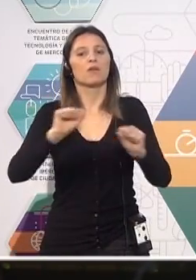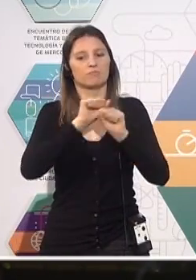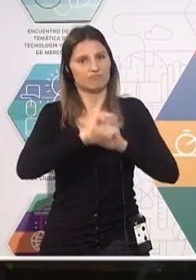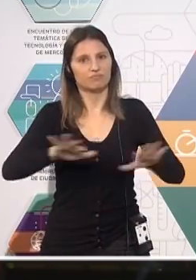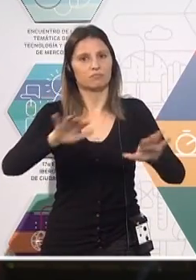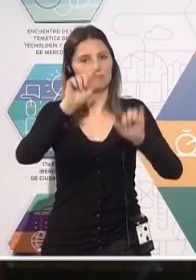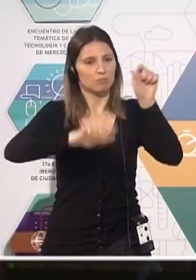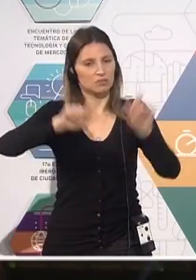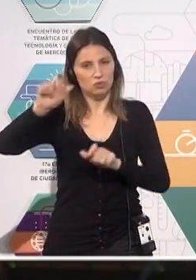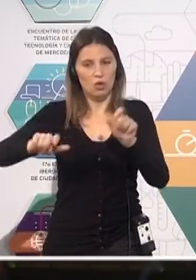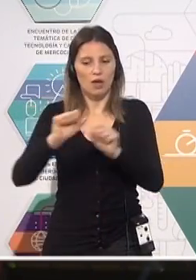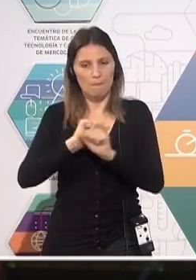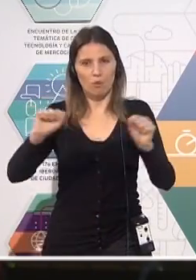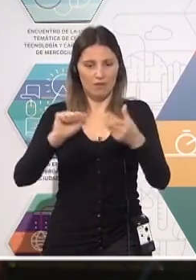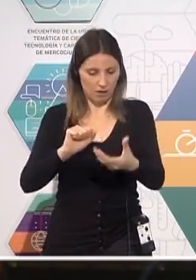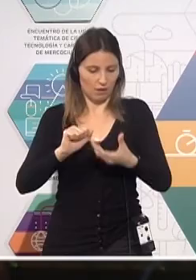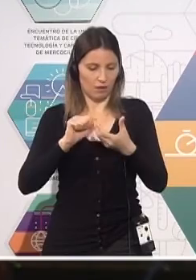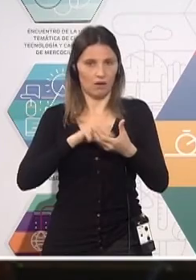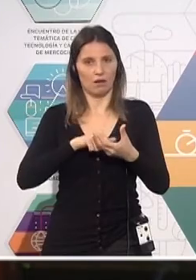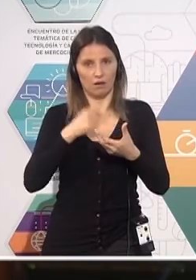ciudadanos en la palma de la mano del ciudadano.